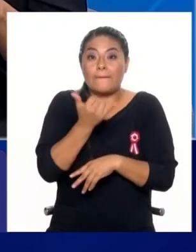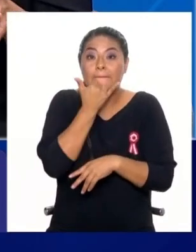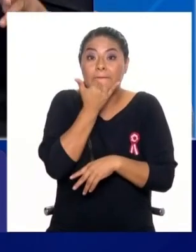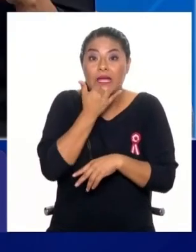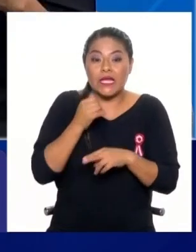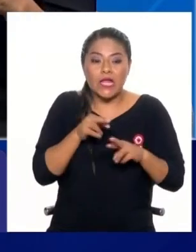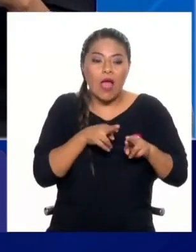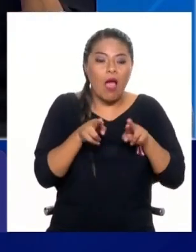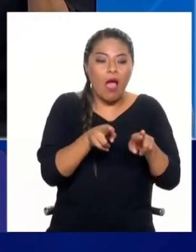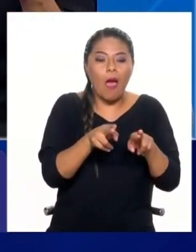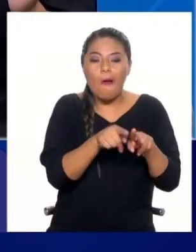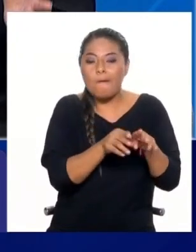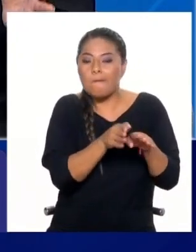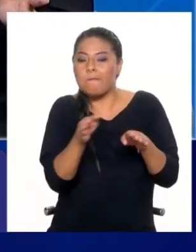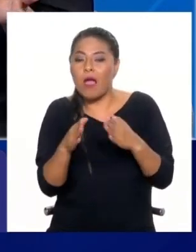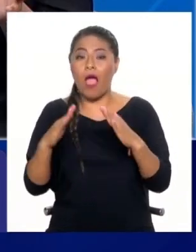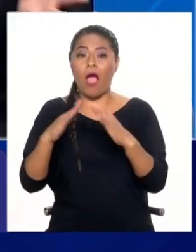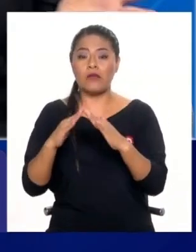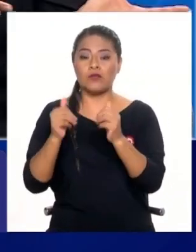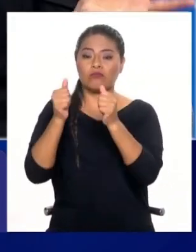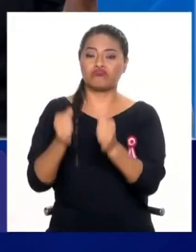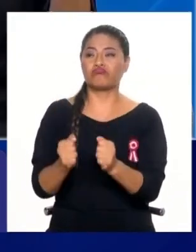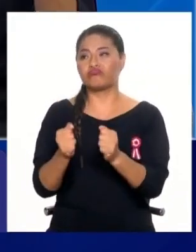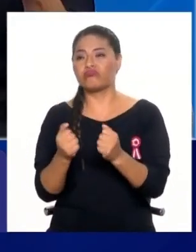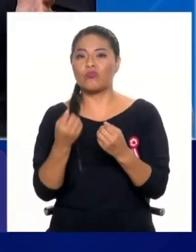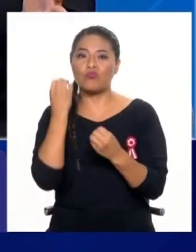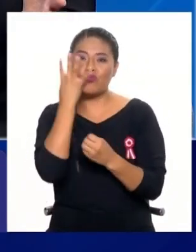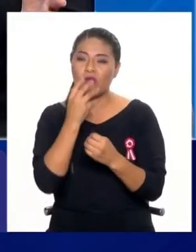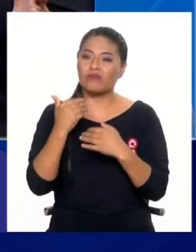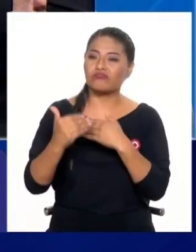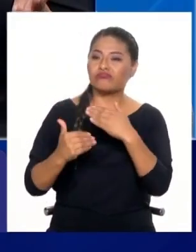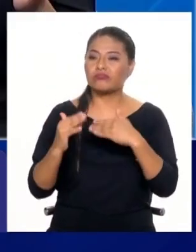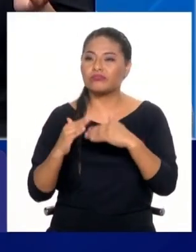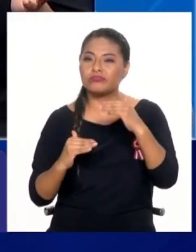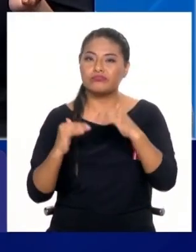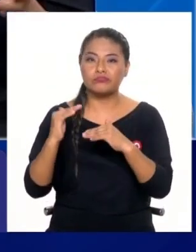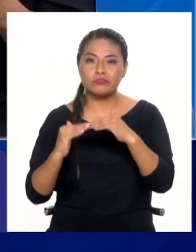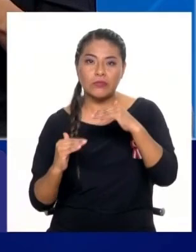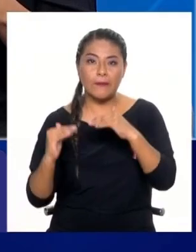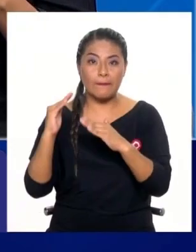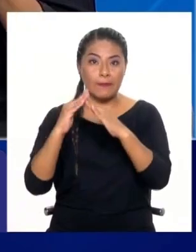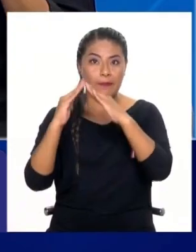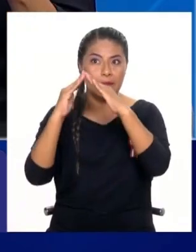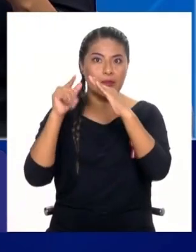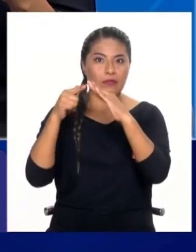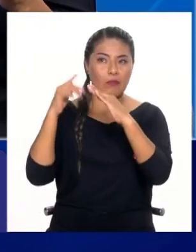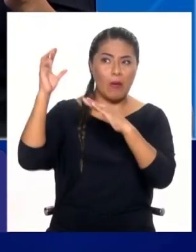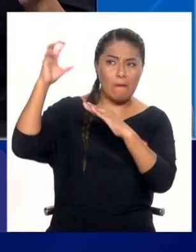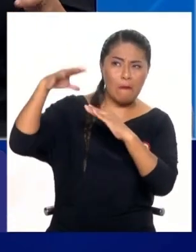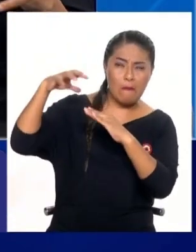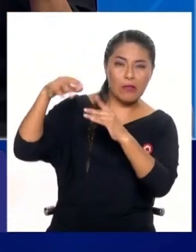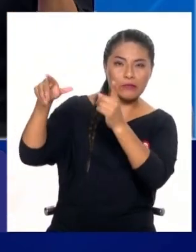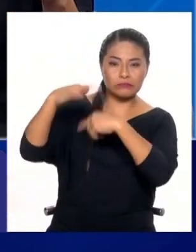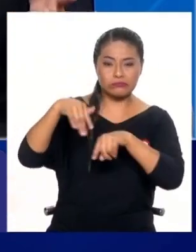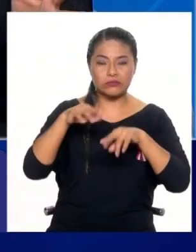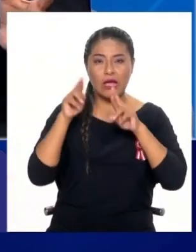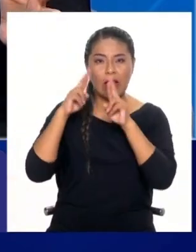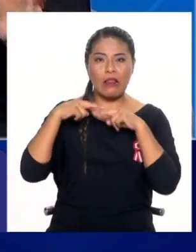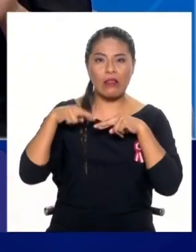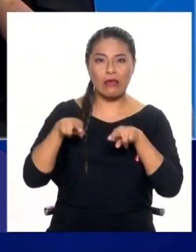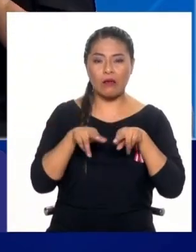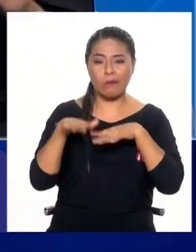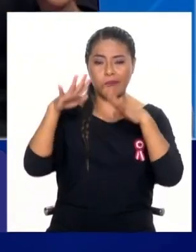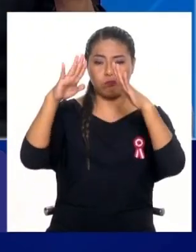Porque eventualmente vamos a vivir durante un tiempo bien, pero de pronto con estos problemas climáticos aparece el desastre y entonces todo lo que